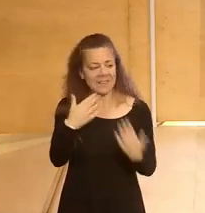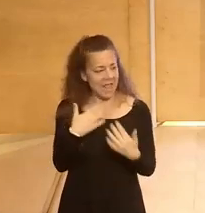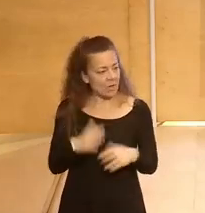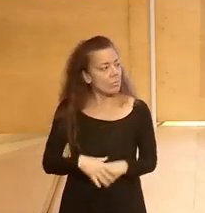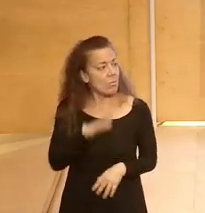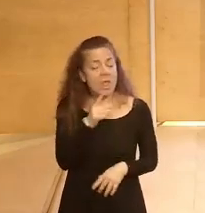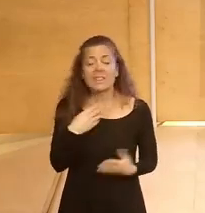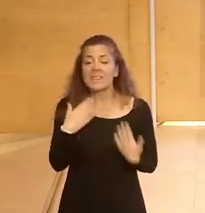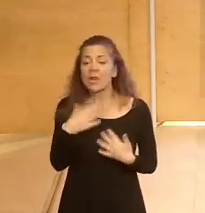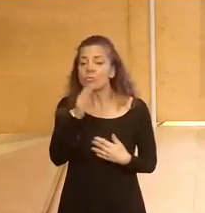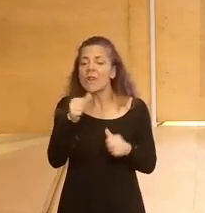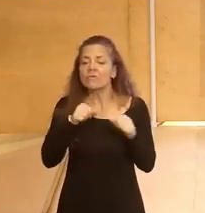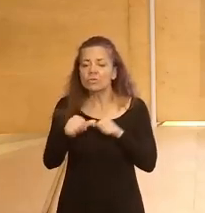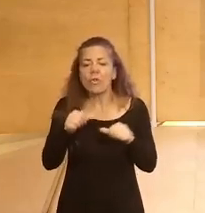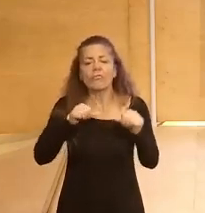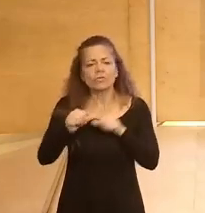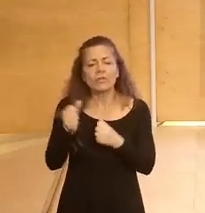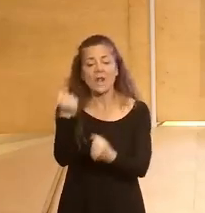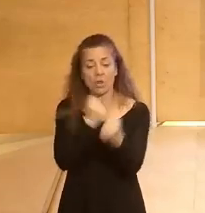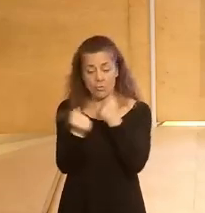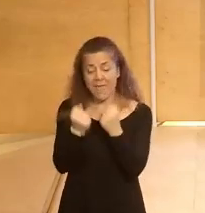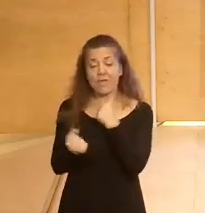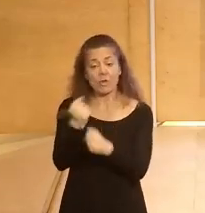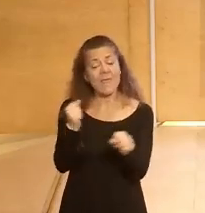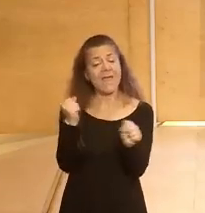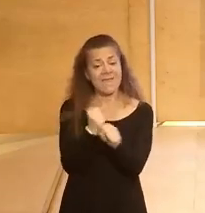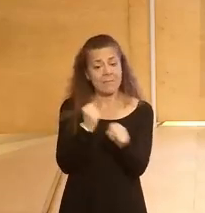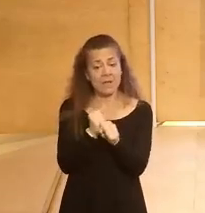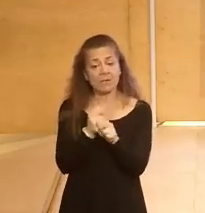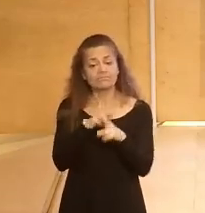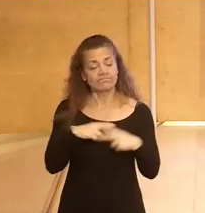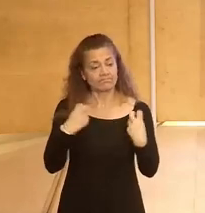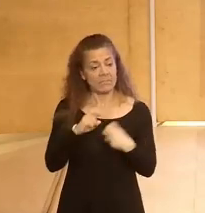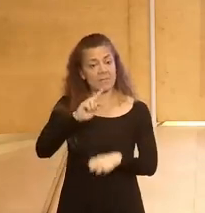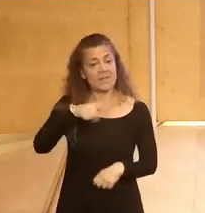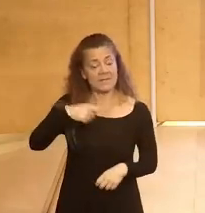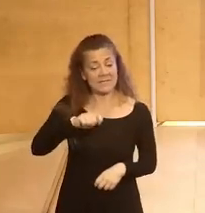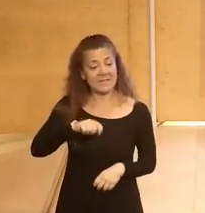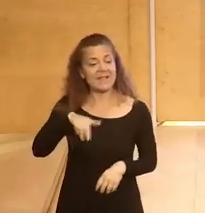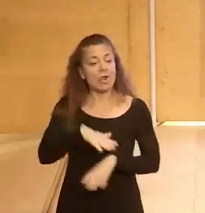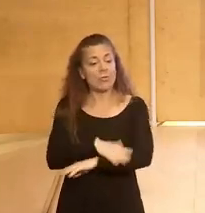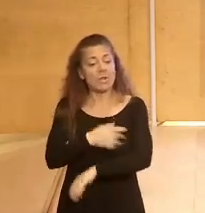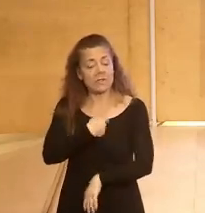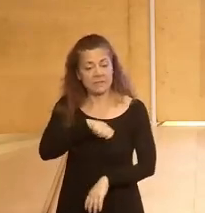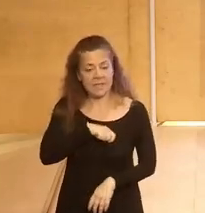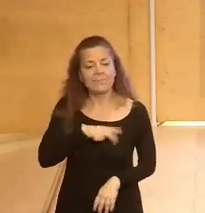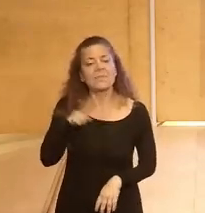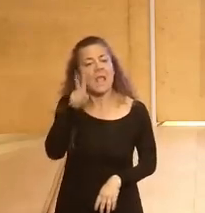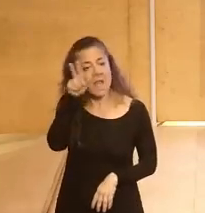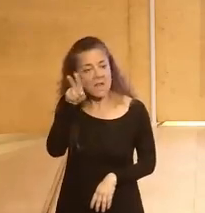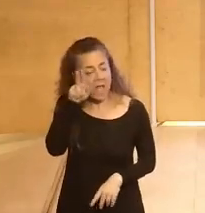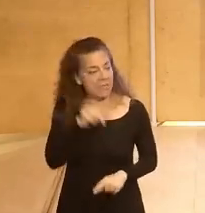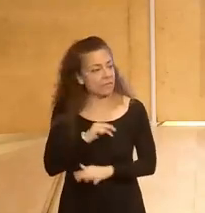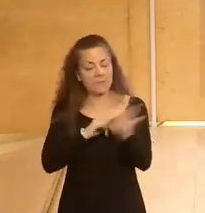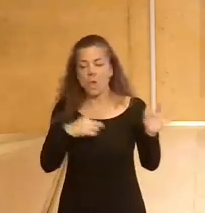diálogos por el futuro, el futuro de la economía y del empleo que reunirá en el escenario a la vicepresidenta primera del Gobierno de España, Nadia Calviño, a